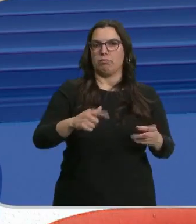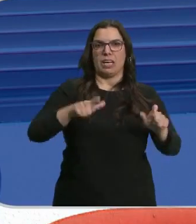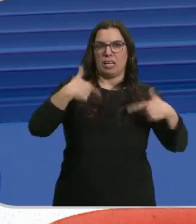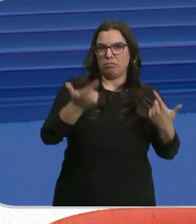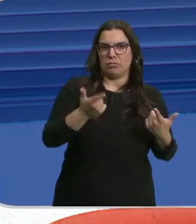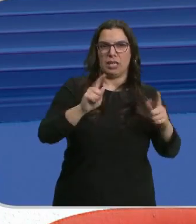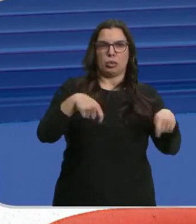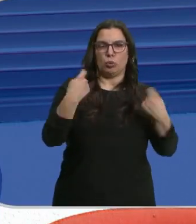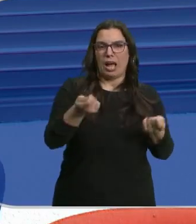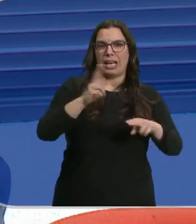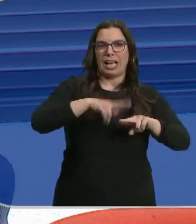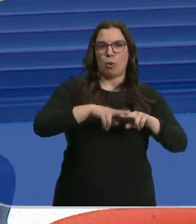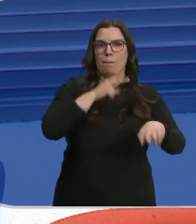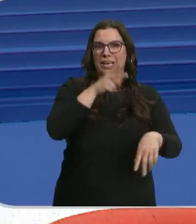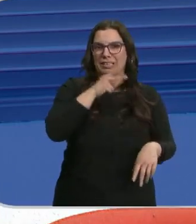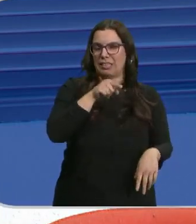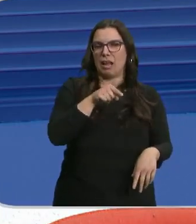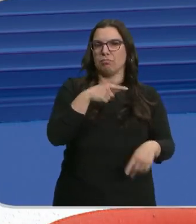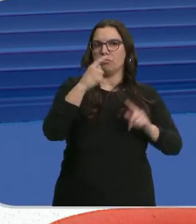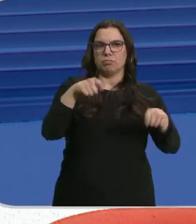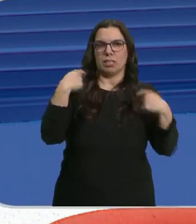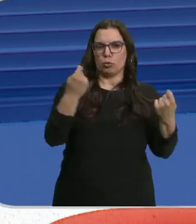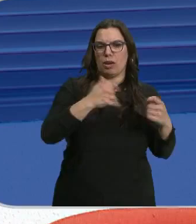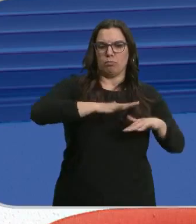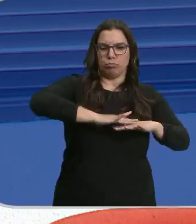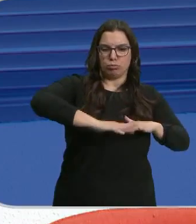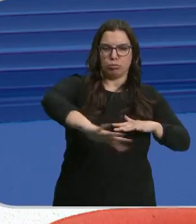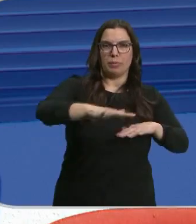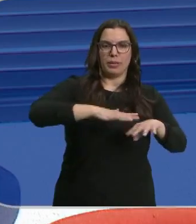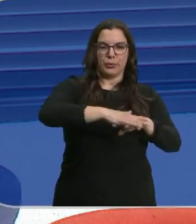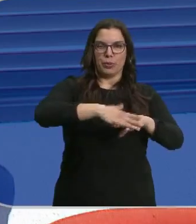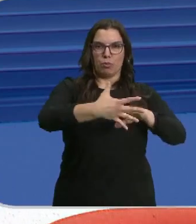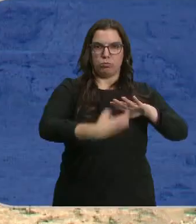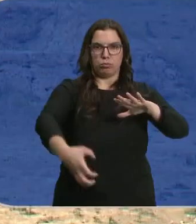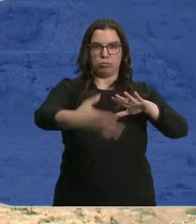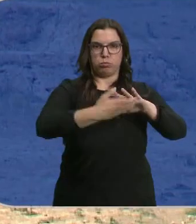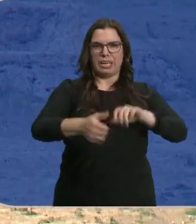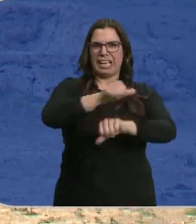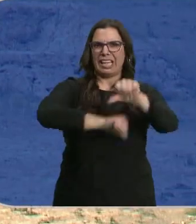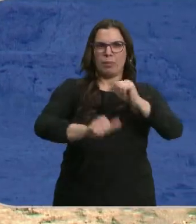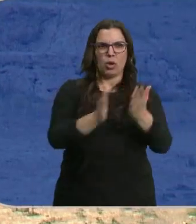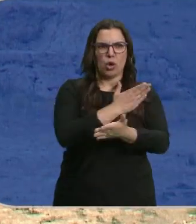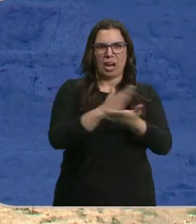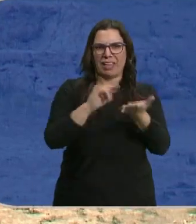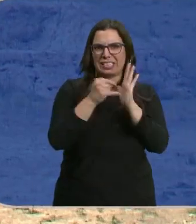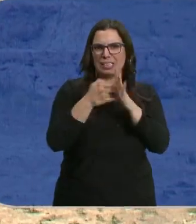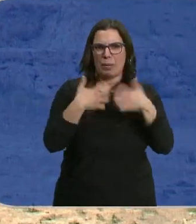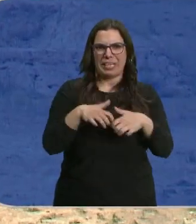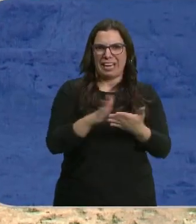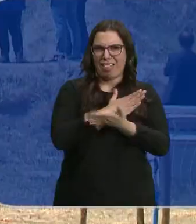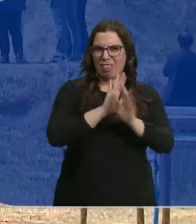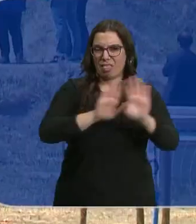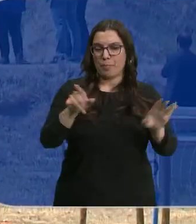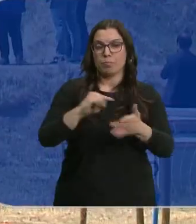y carbón vegetal. Esos son los materiales naturales que se utilizan para hacer la filtración. No se utilizan químicos, no se utilizan sistemas mecánicos.